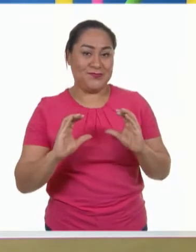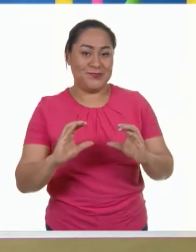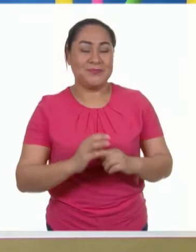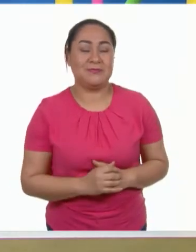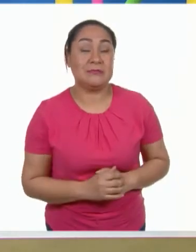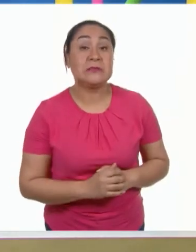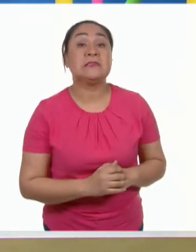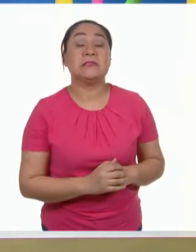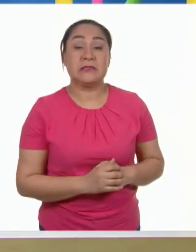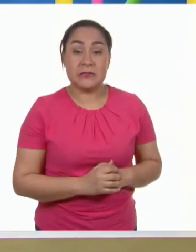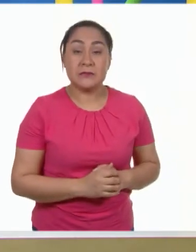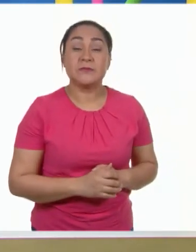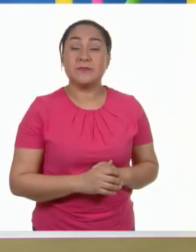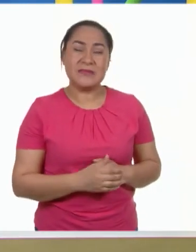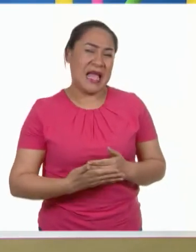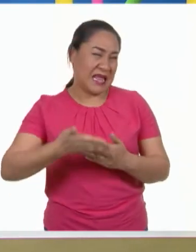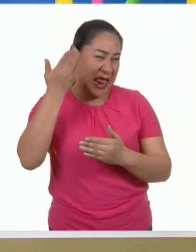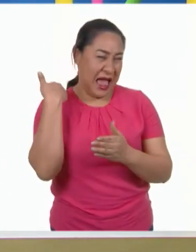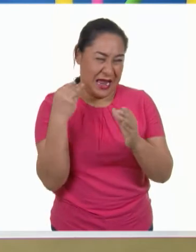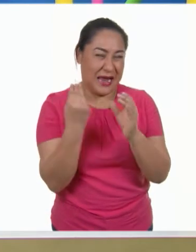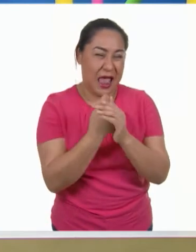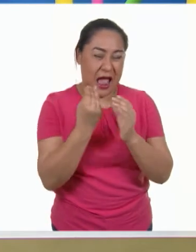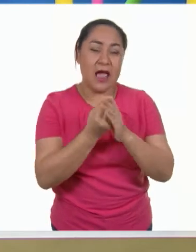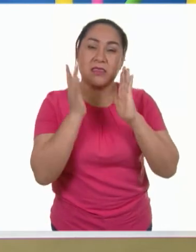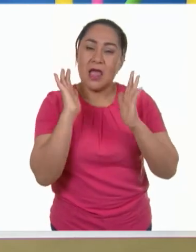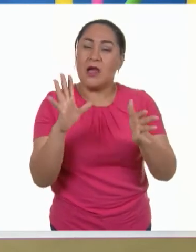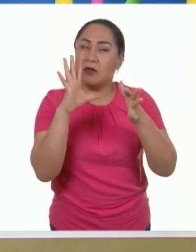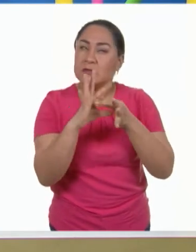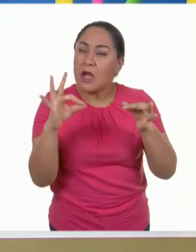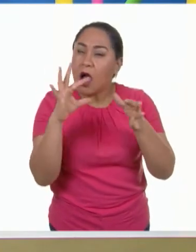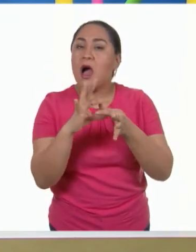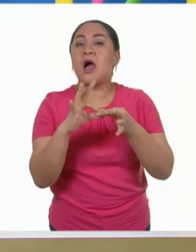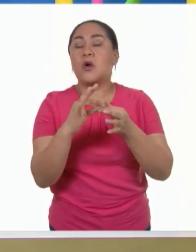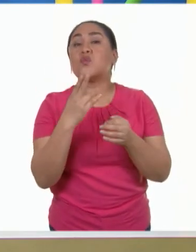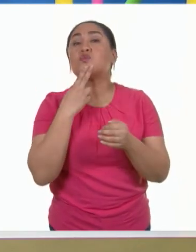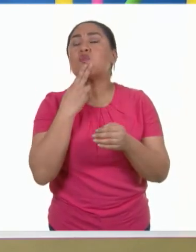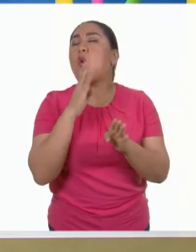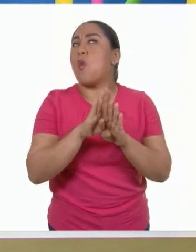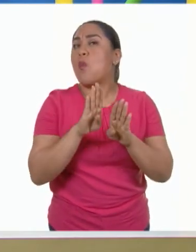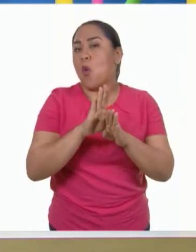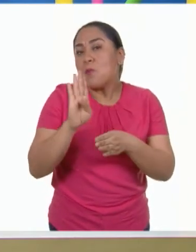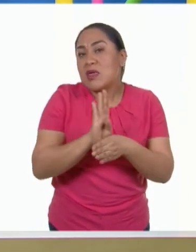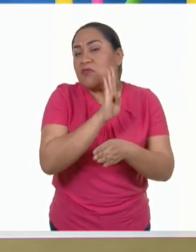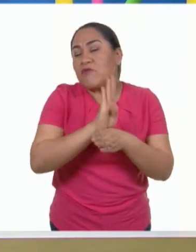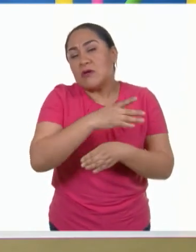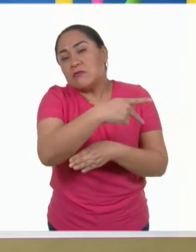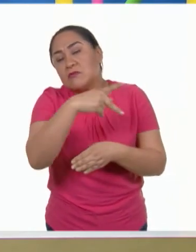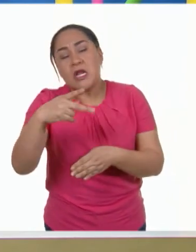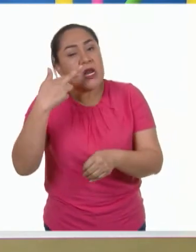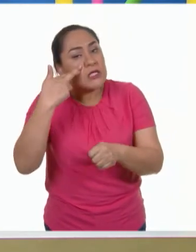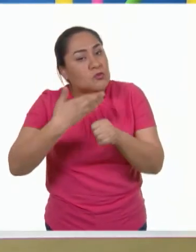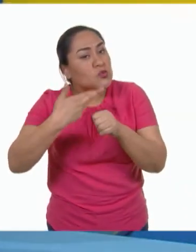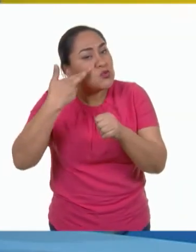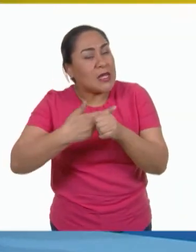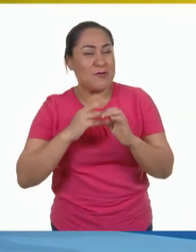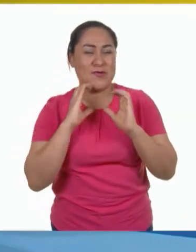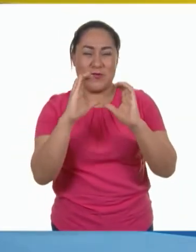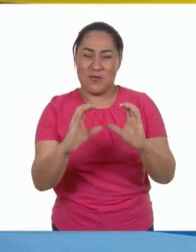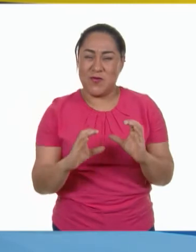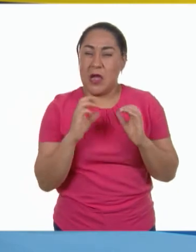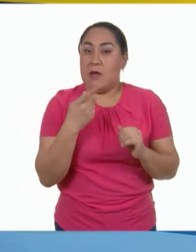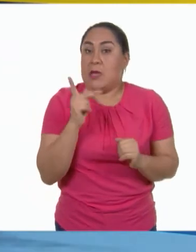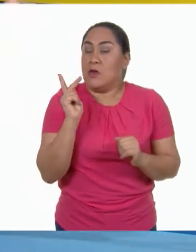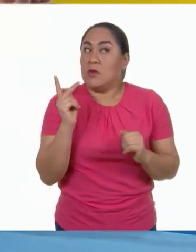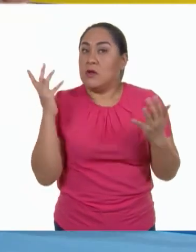Vaya, la clase pasada ya hablábamos de algunos beneficios de consumo sustentable y responsable. Pero ver que